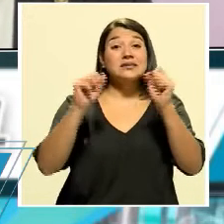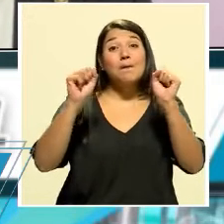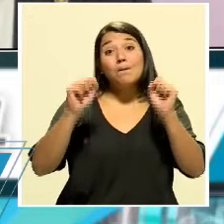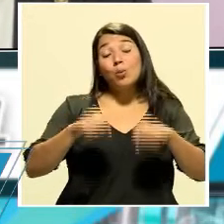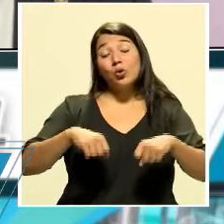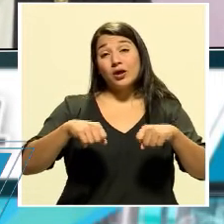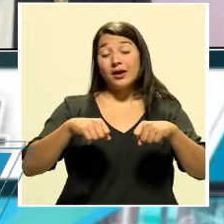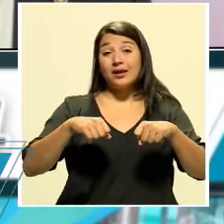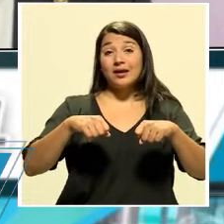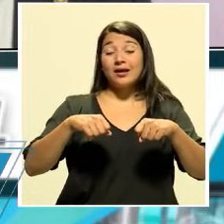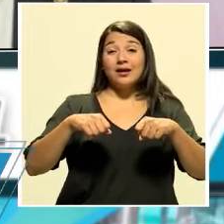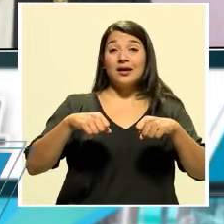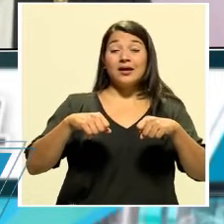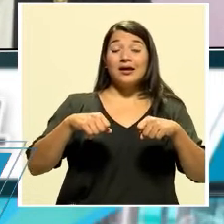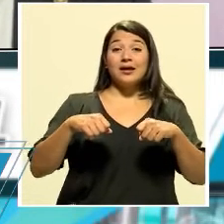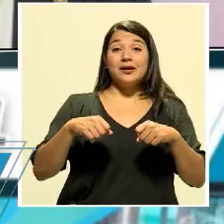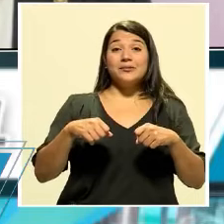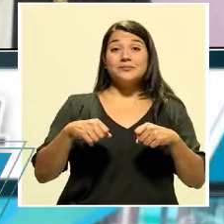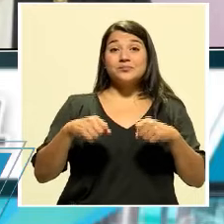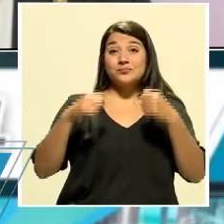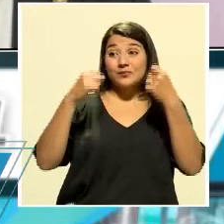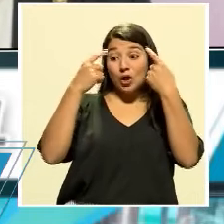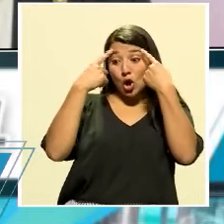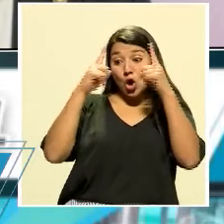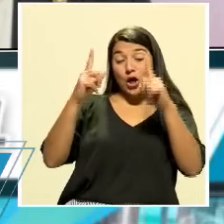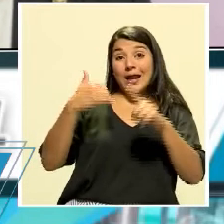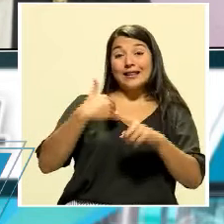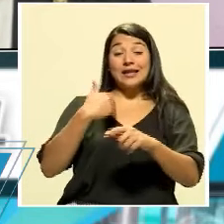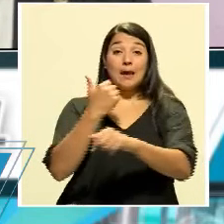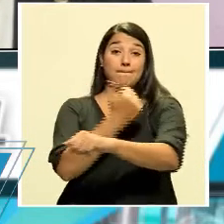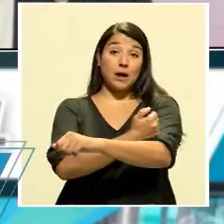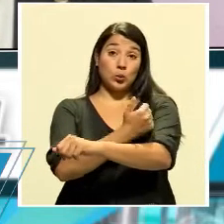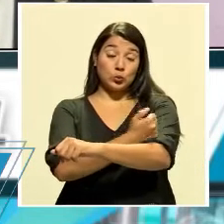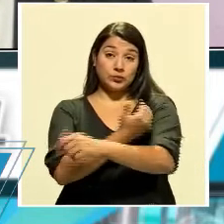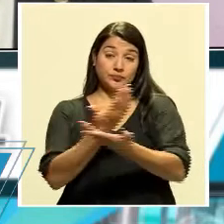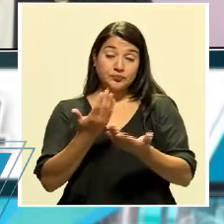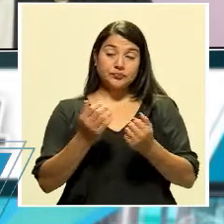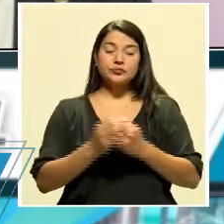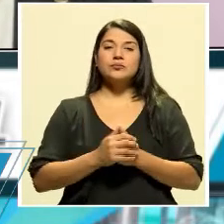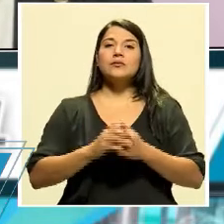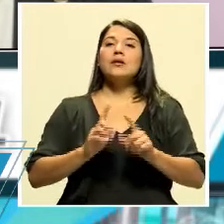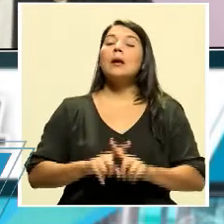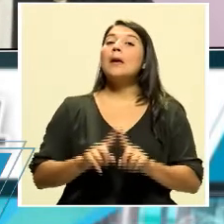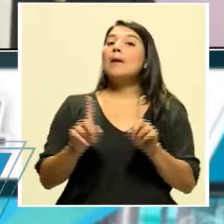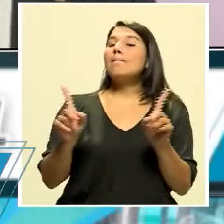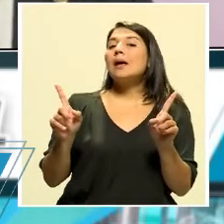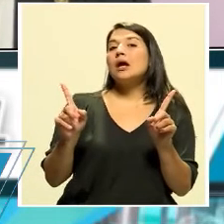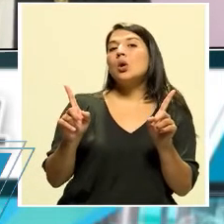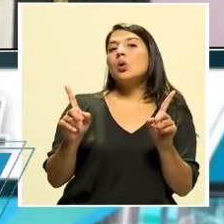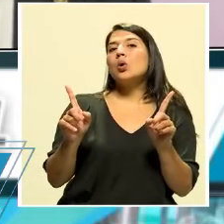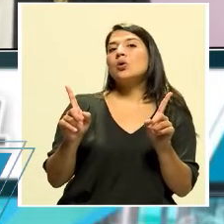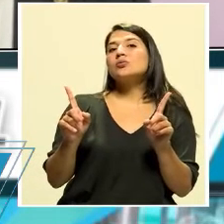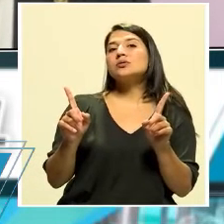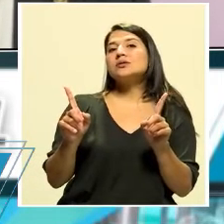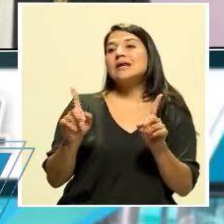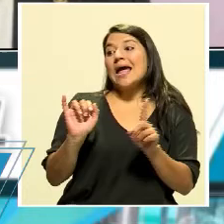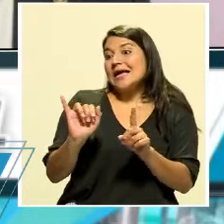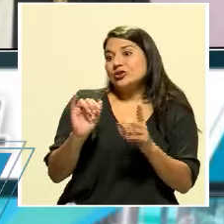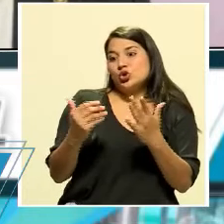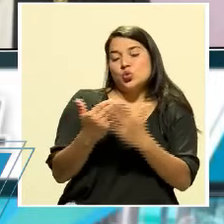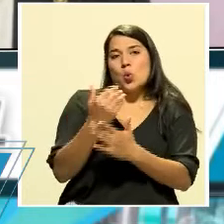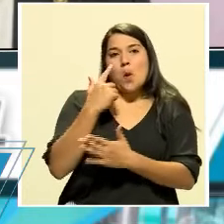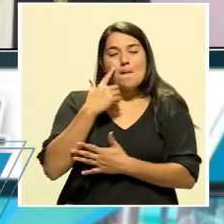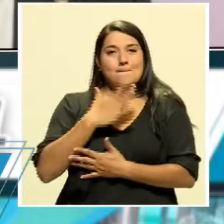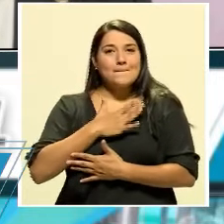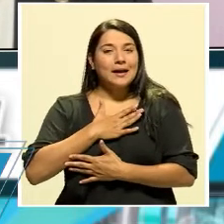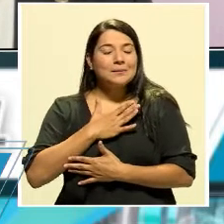posiblemente la opción de la vacuna, ¿verdad? Pero que claro que es algo que es nuevo para mí